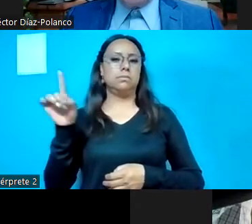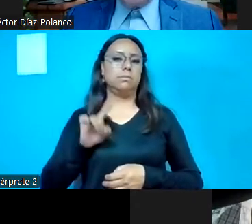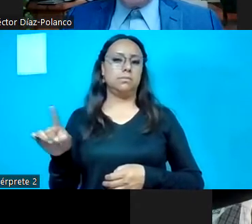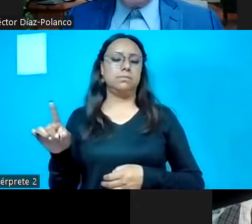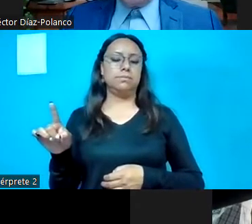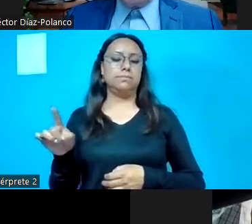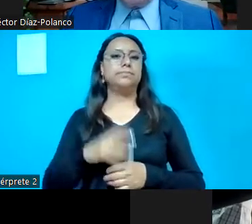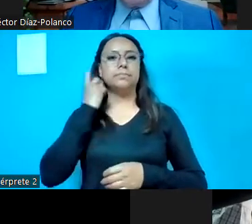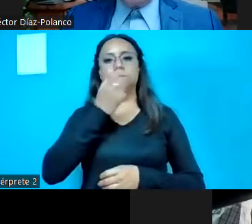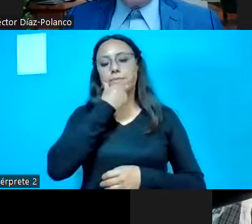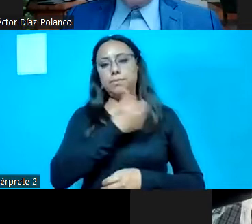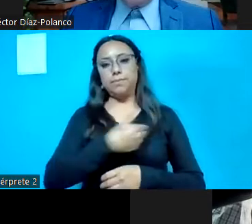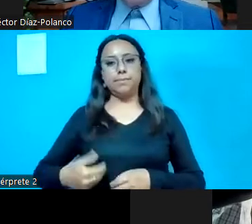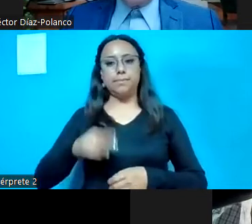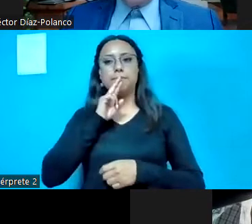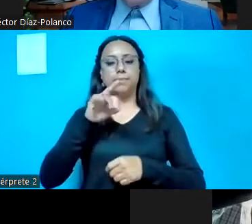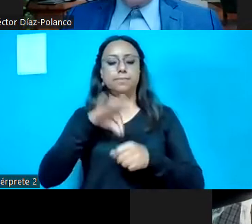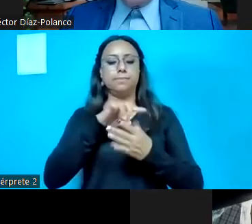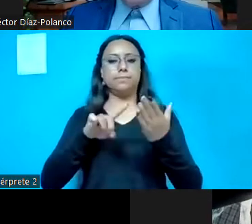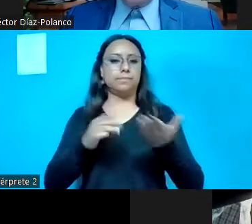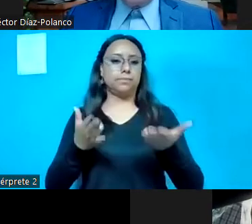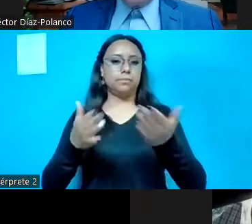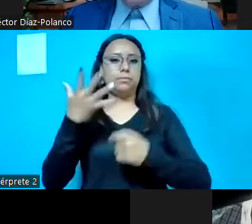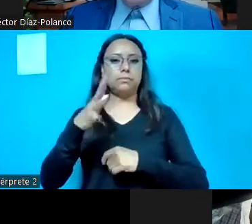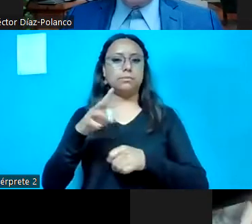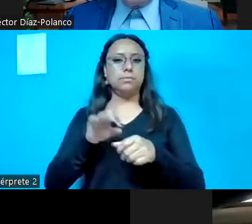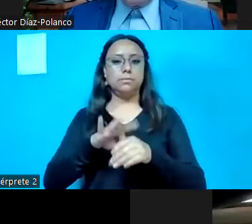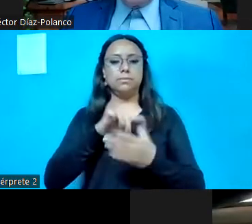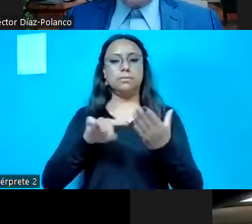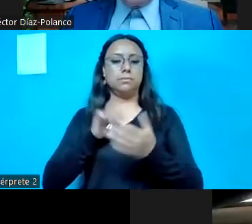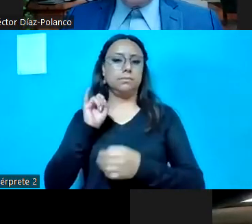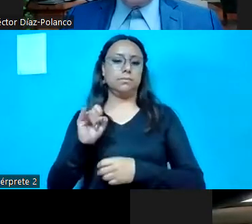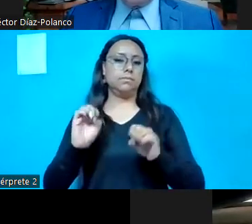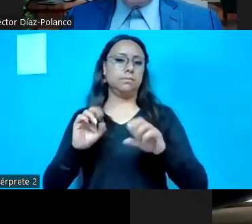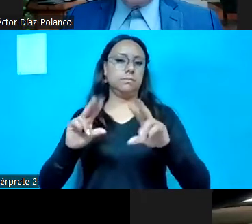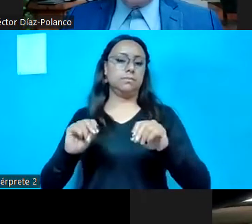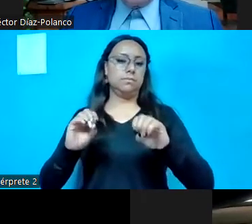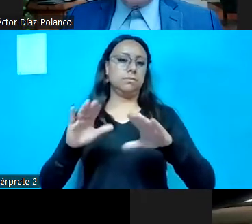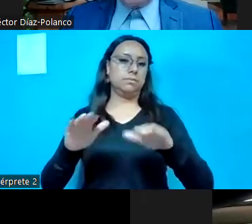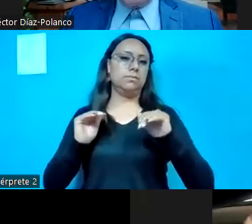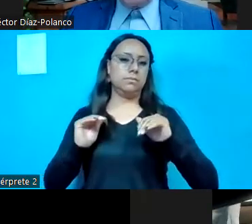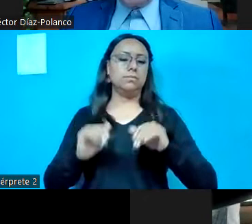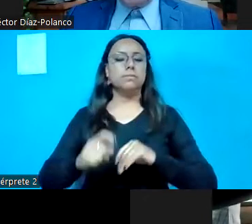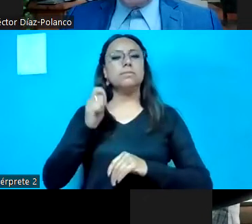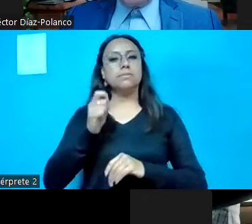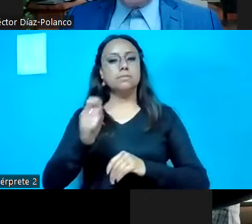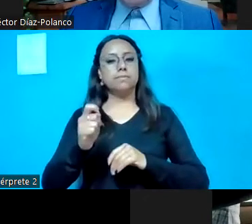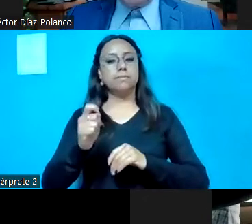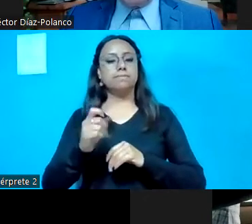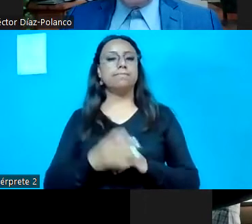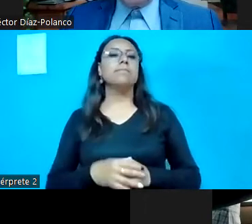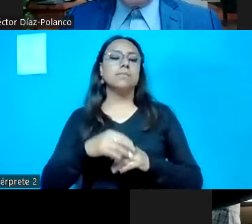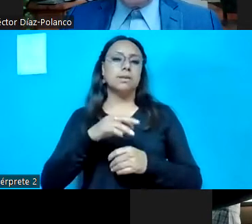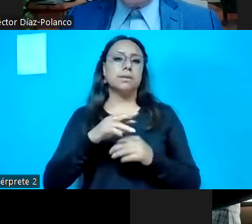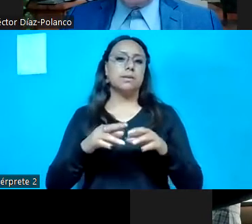Diputado presidente, el resultado de la votación es el siguiente. Diez votos a favor, cero en contra, cero abstenciones. En consecuencia, se